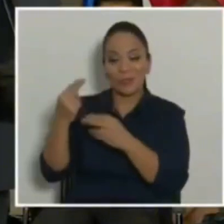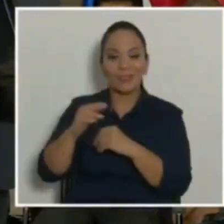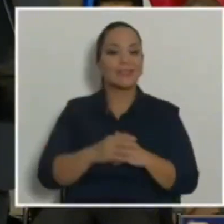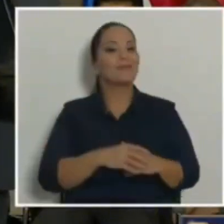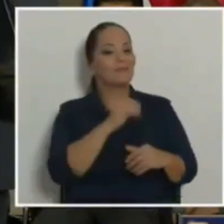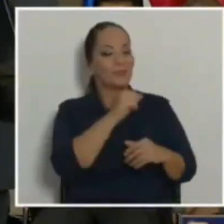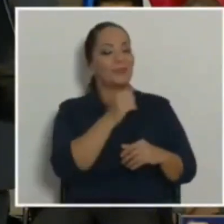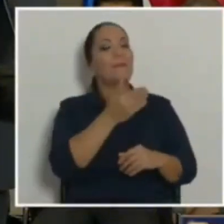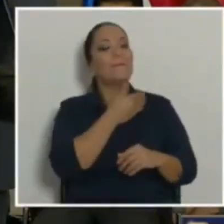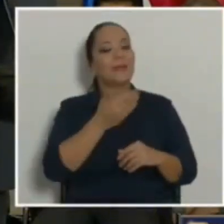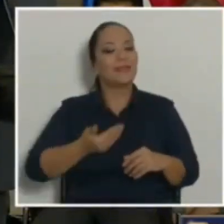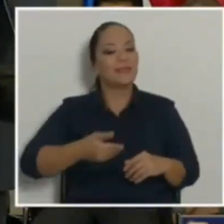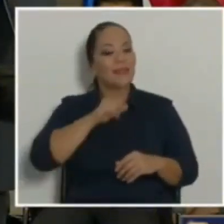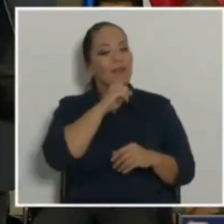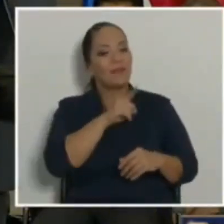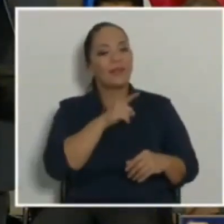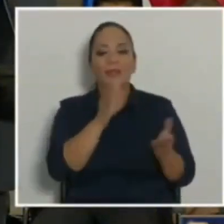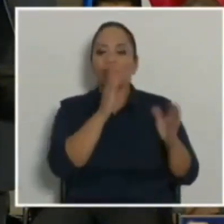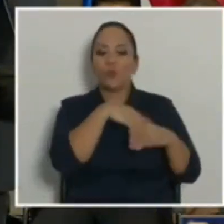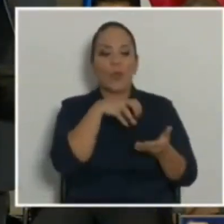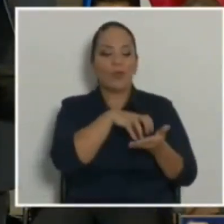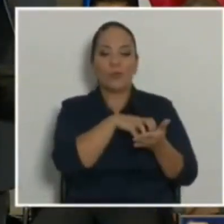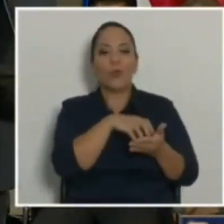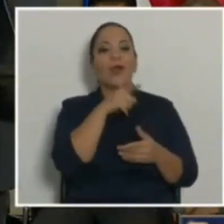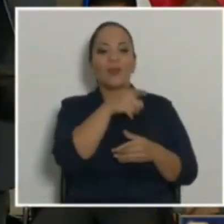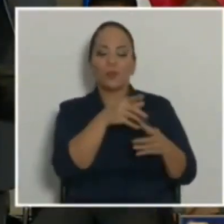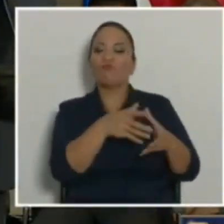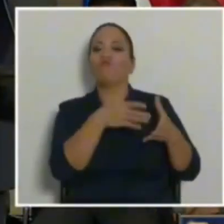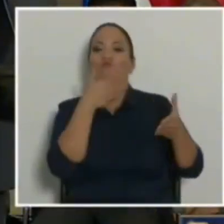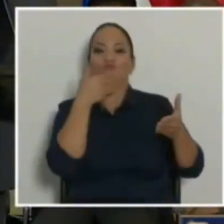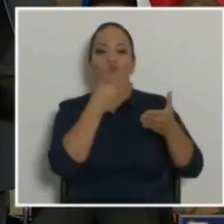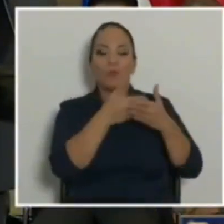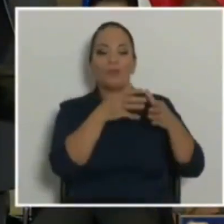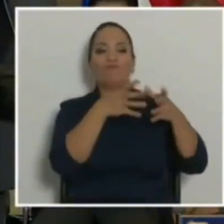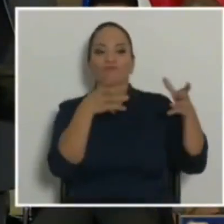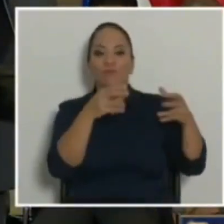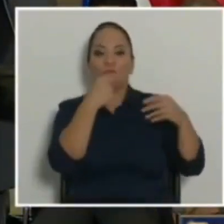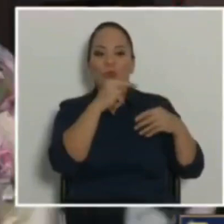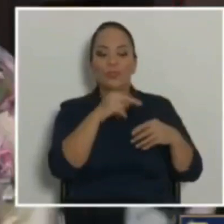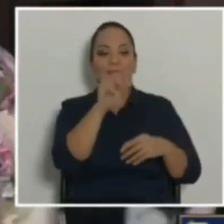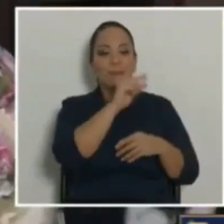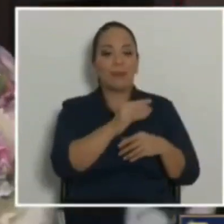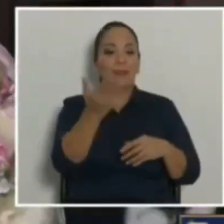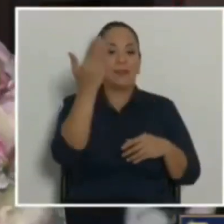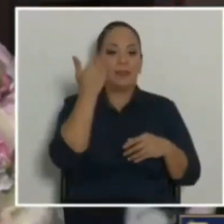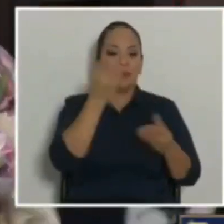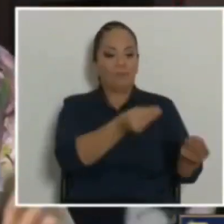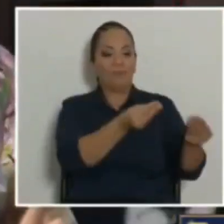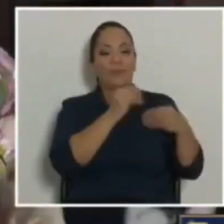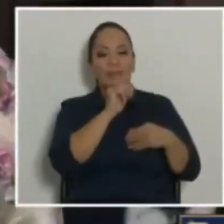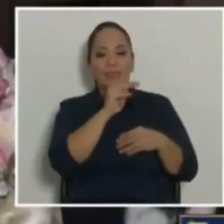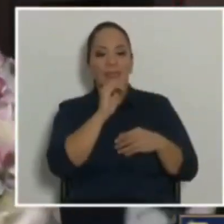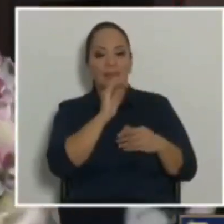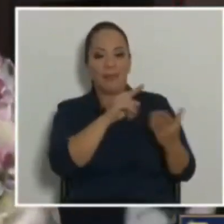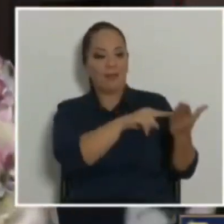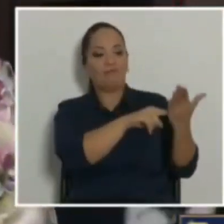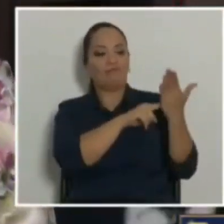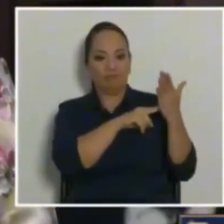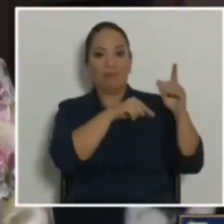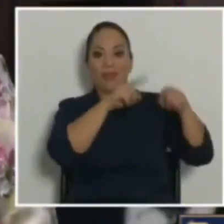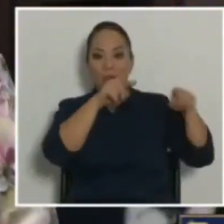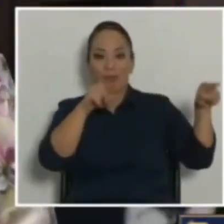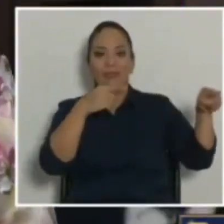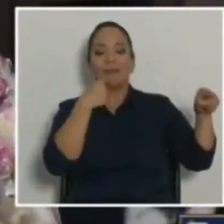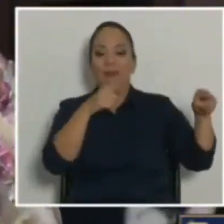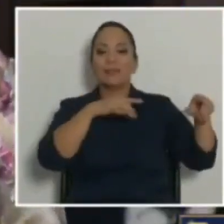Presidente, sin duda es una gran noticia los resultados que recibimos la semana anterior de parte del INEC y reflejan sencillamente